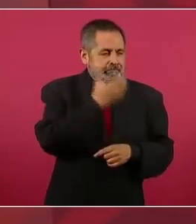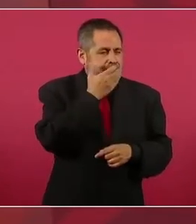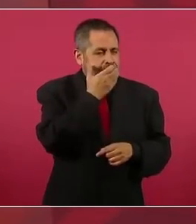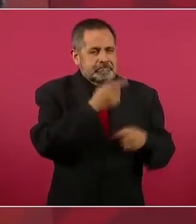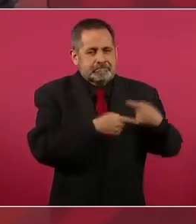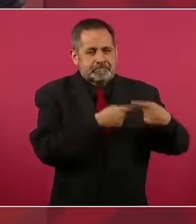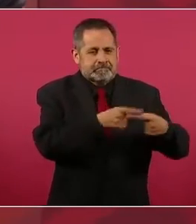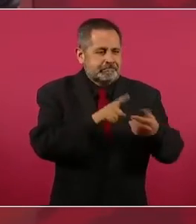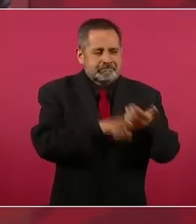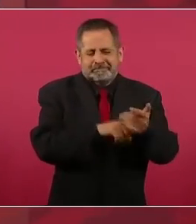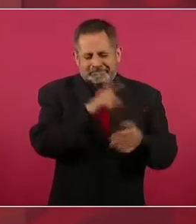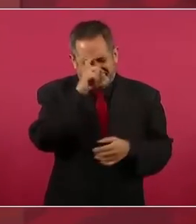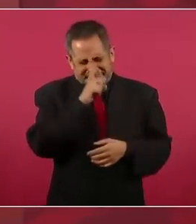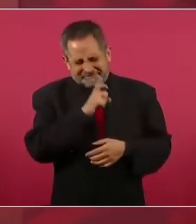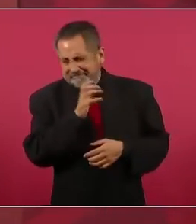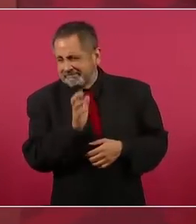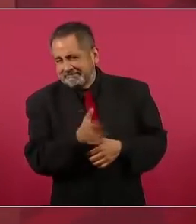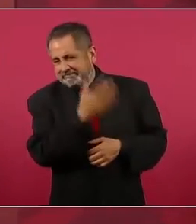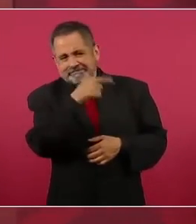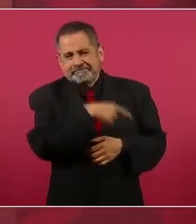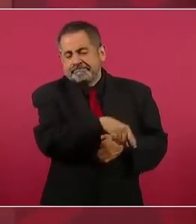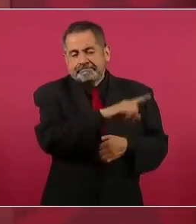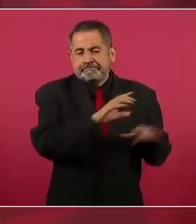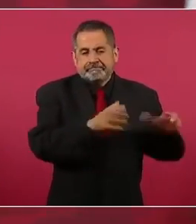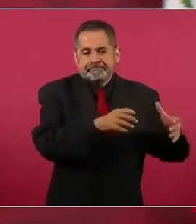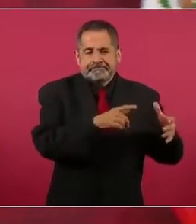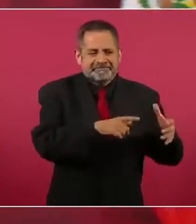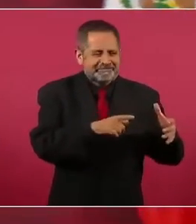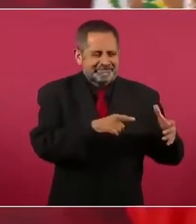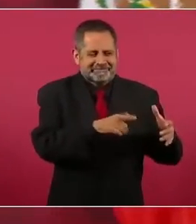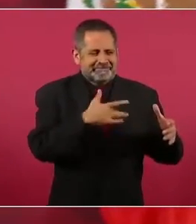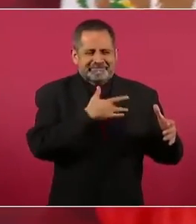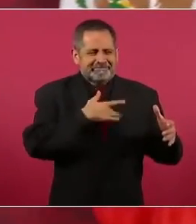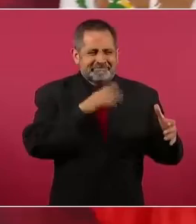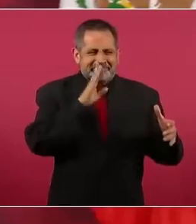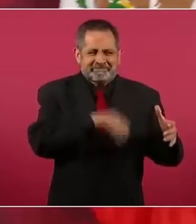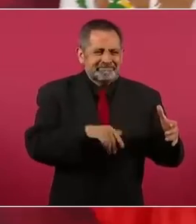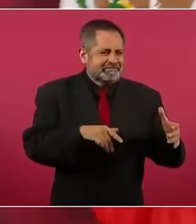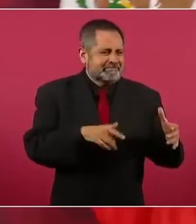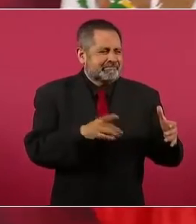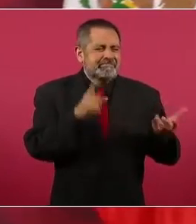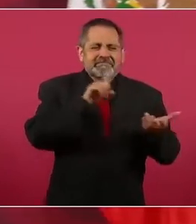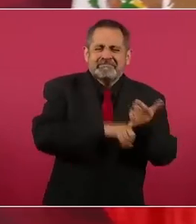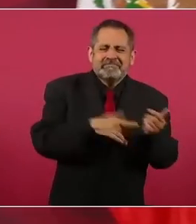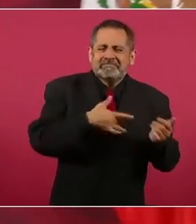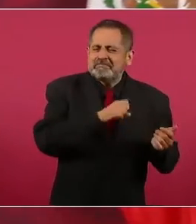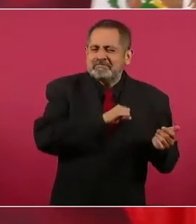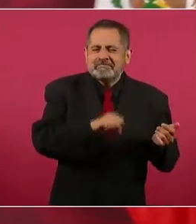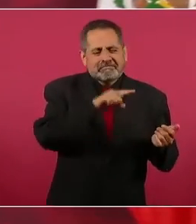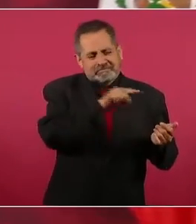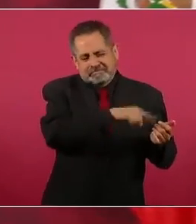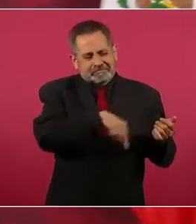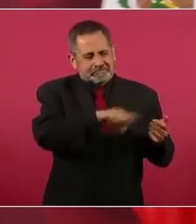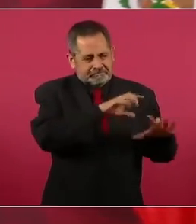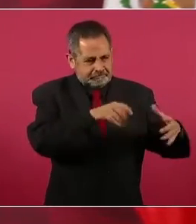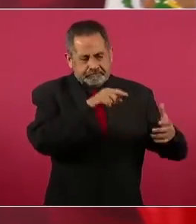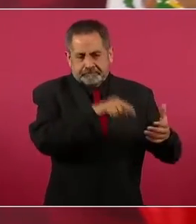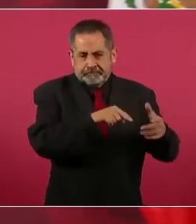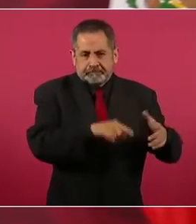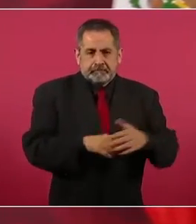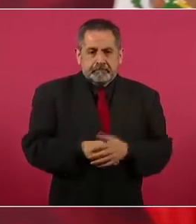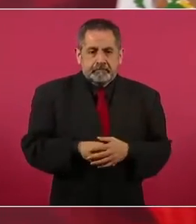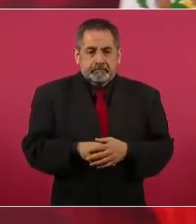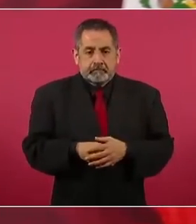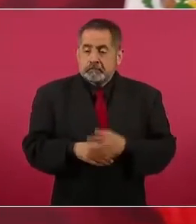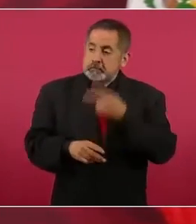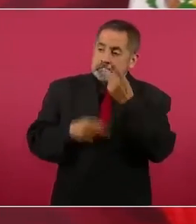rancio, de mala fe, de malas entrañas, a